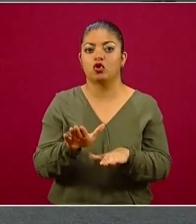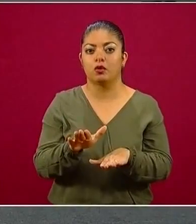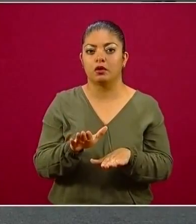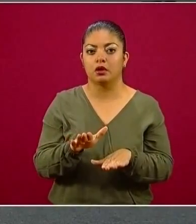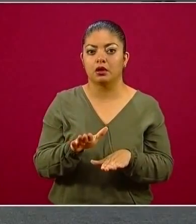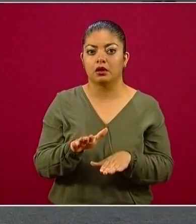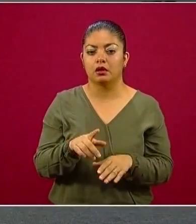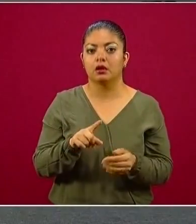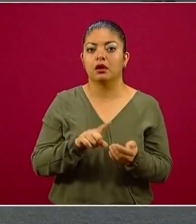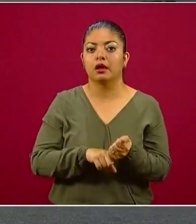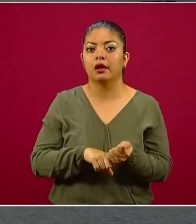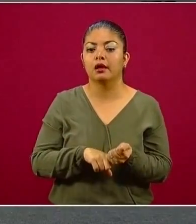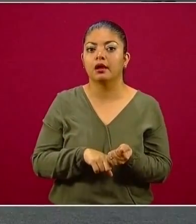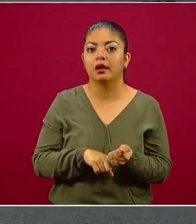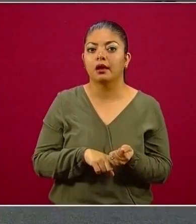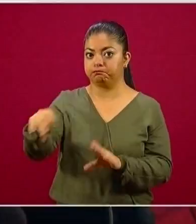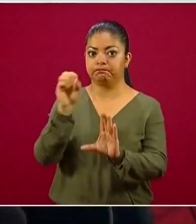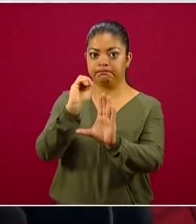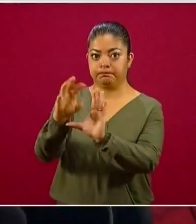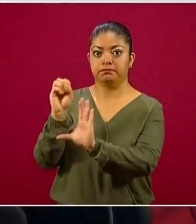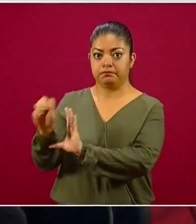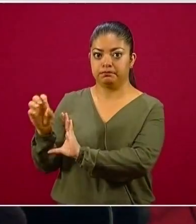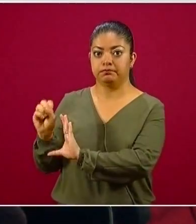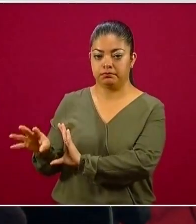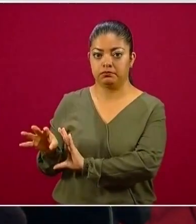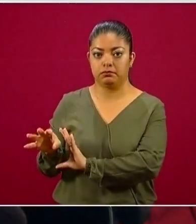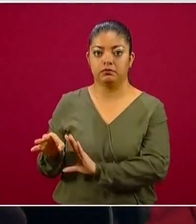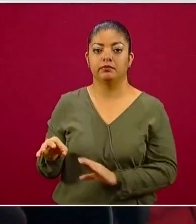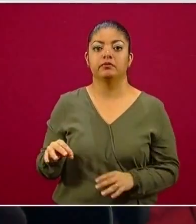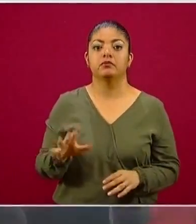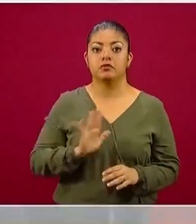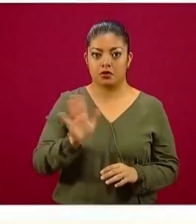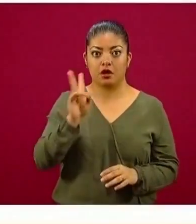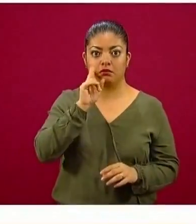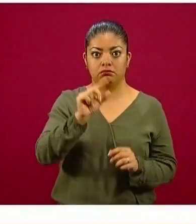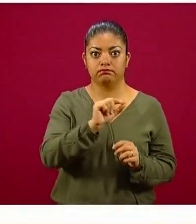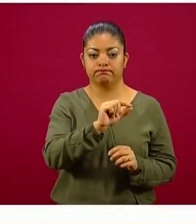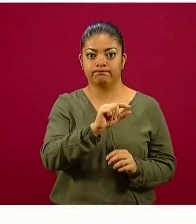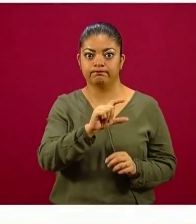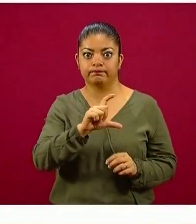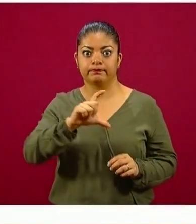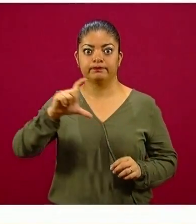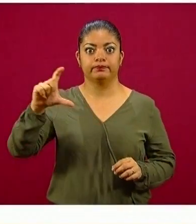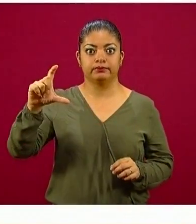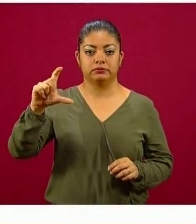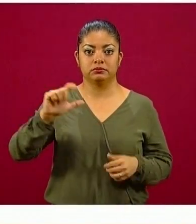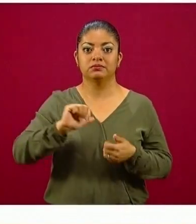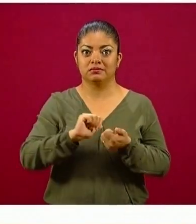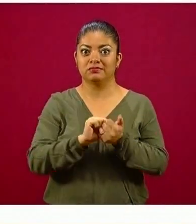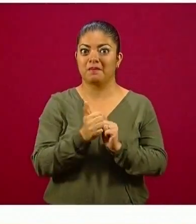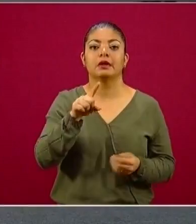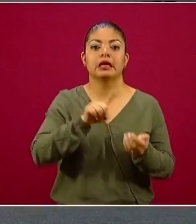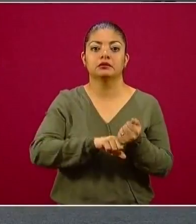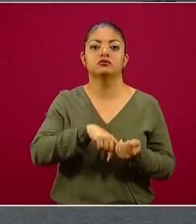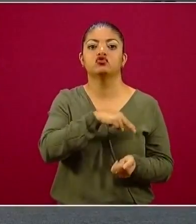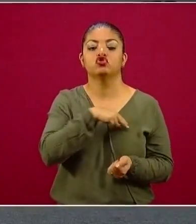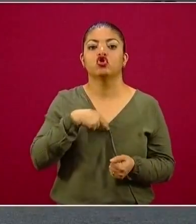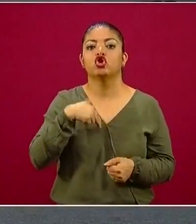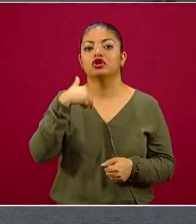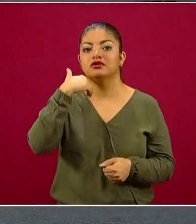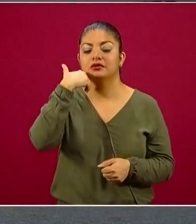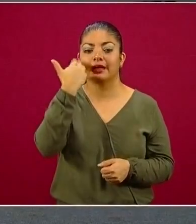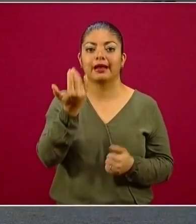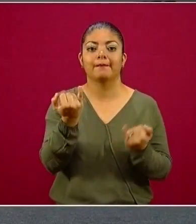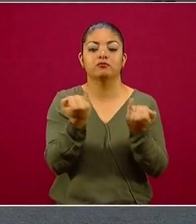252 millones de pesos, mientras entre enero y abril se dieron 125 mil 101 créditos por un monto de 56 mil